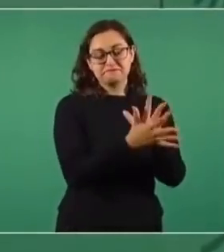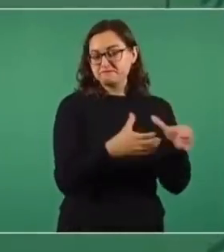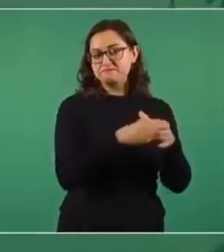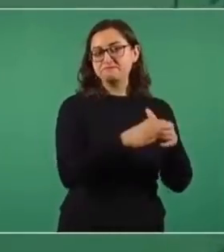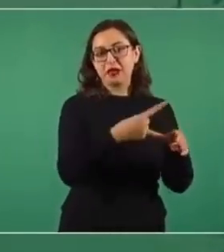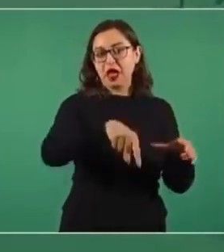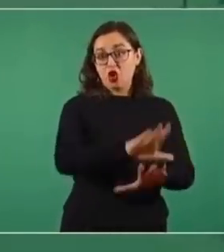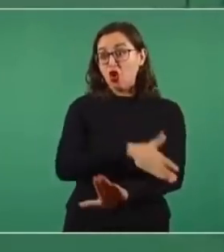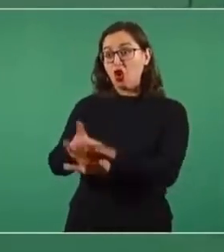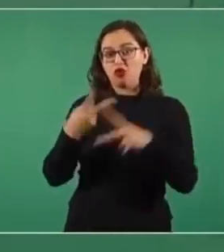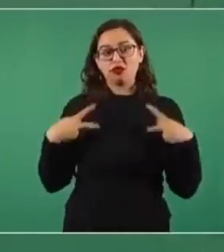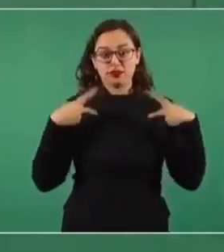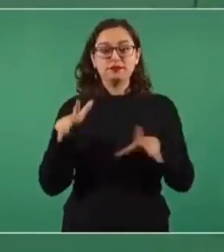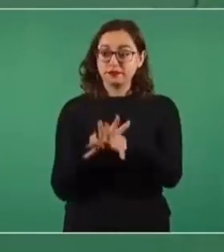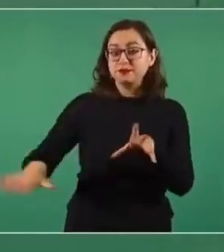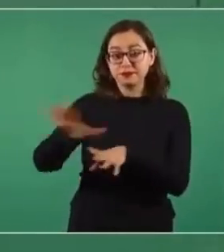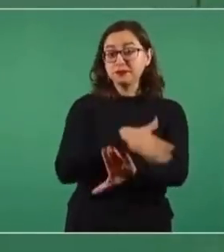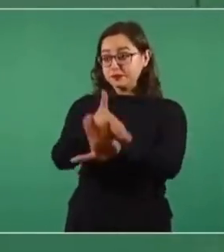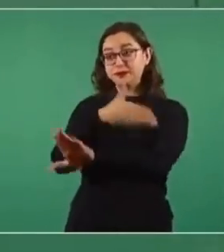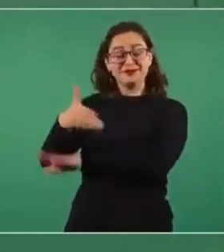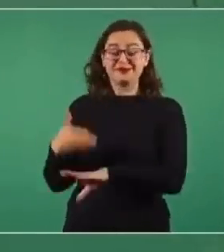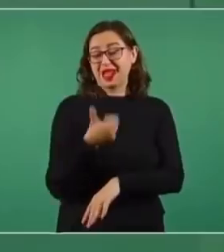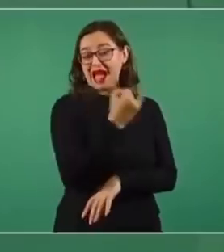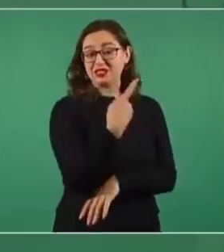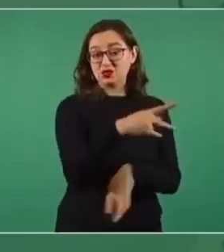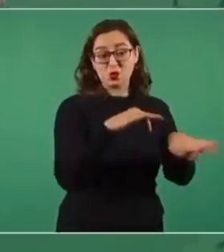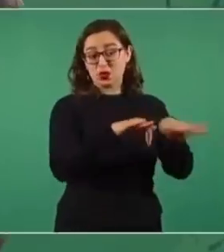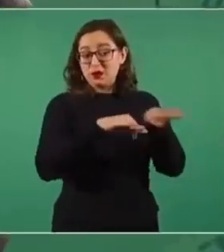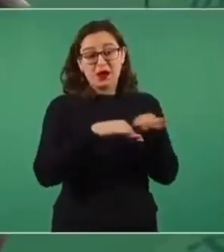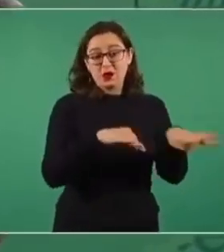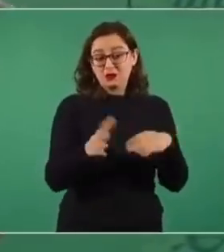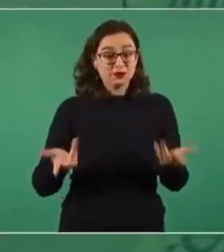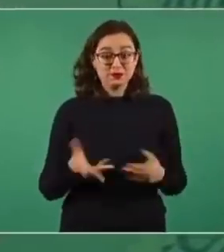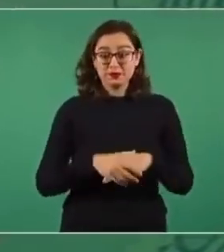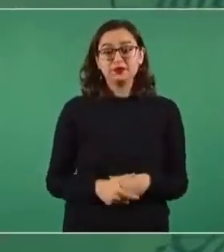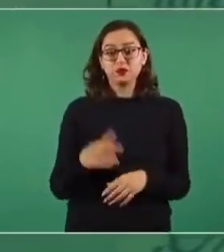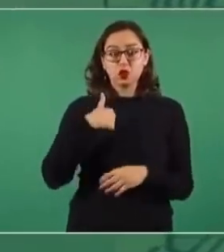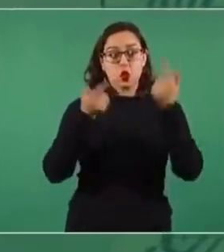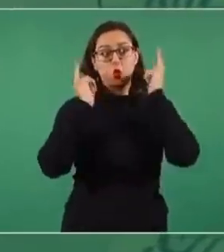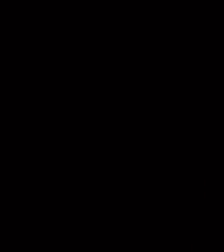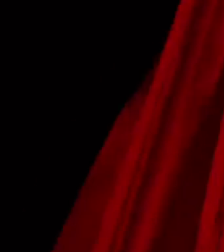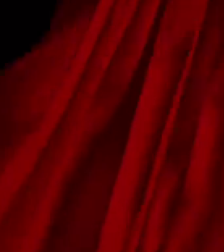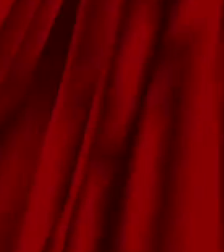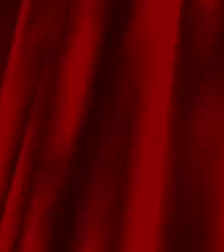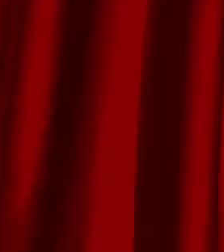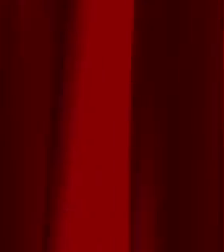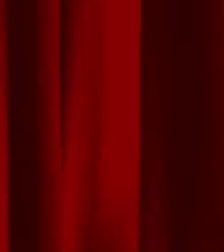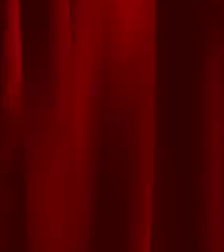Entonces no creo yo que puedan resistir. No estoy diciendo que desaparezcan, que no se vaya a malinterpretar.